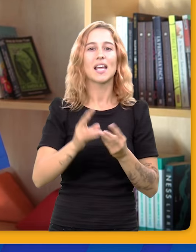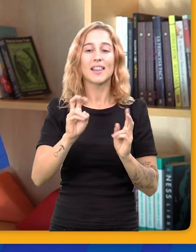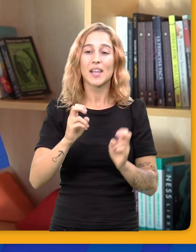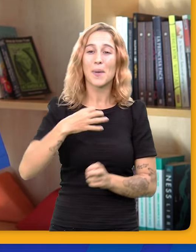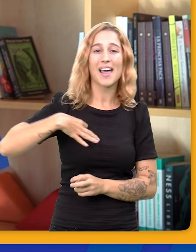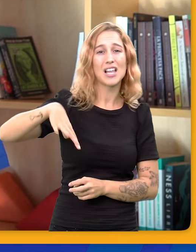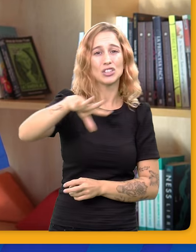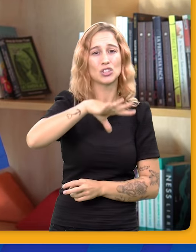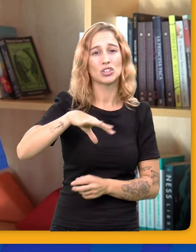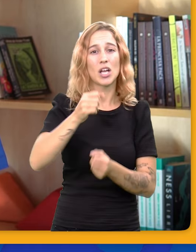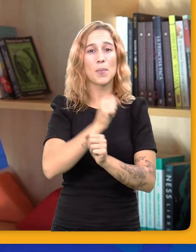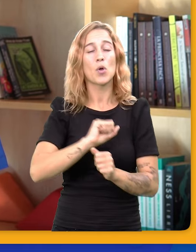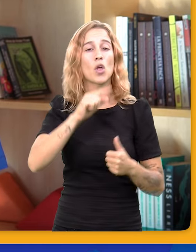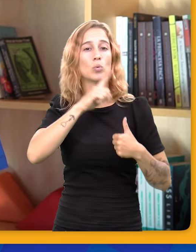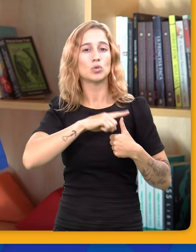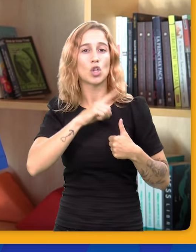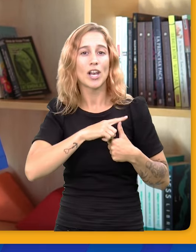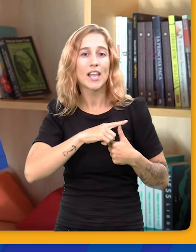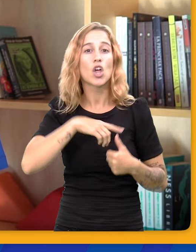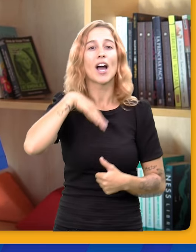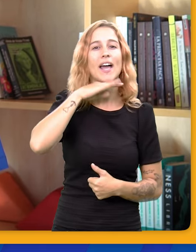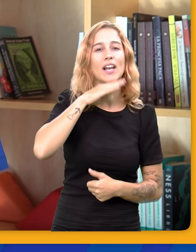inclusivo, un Canelones más inclusivo.